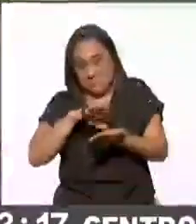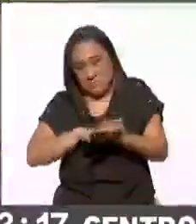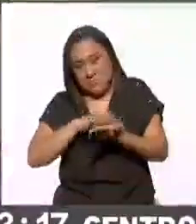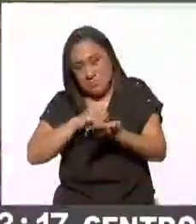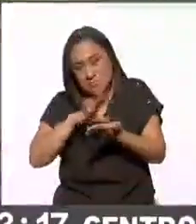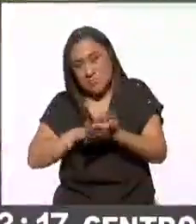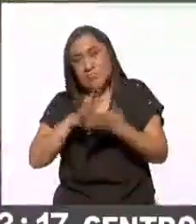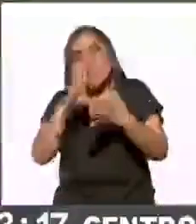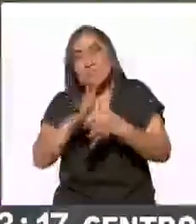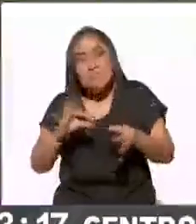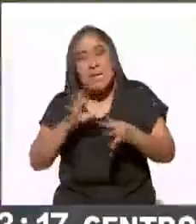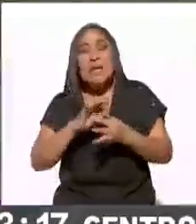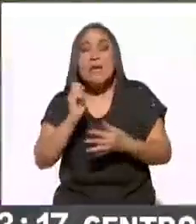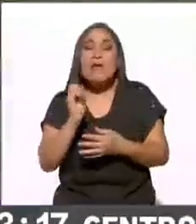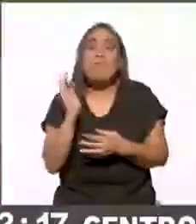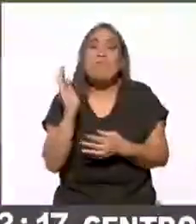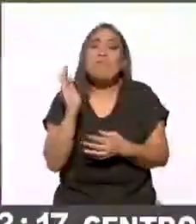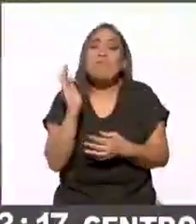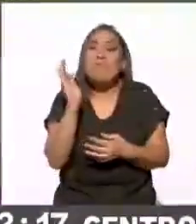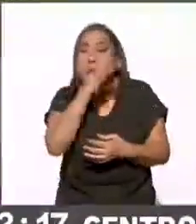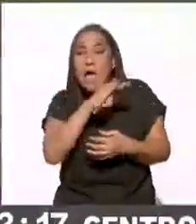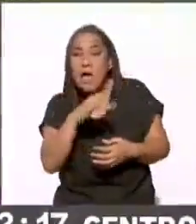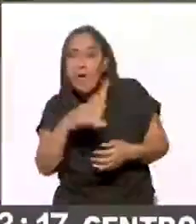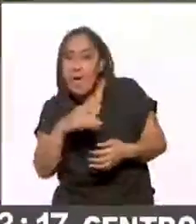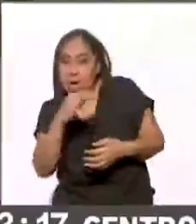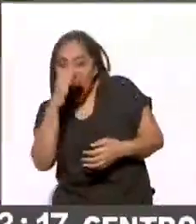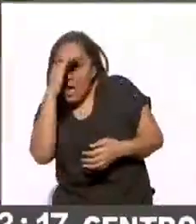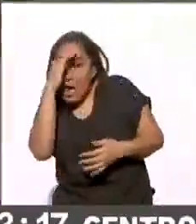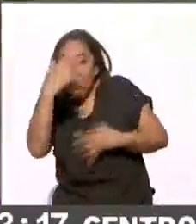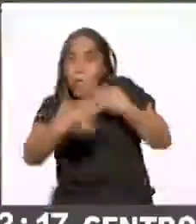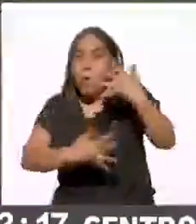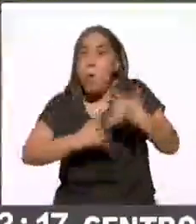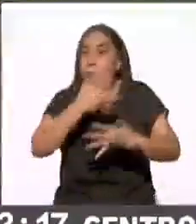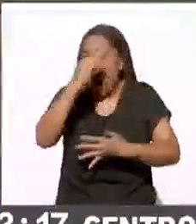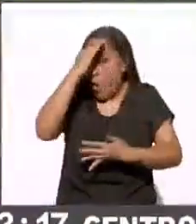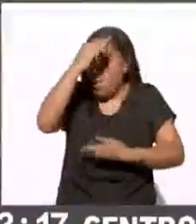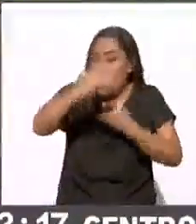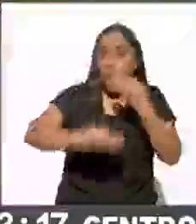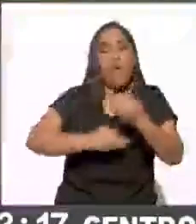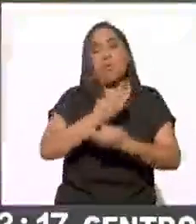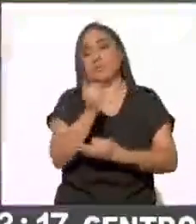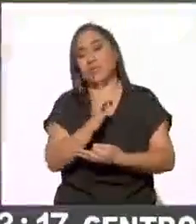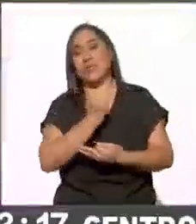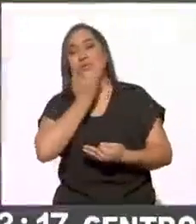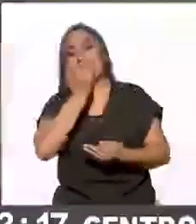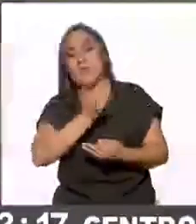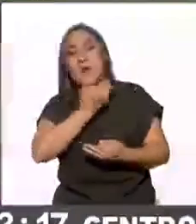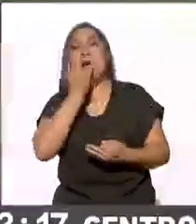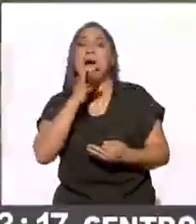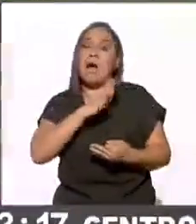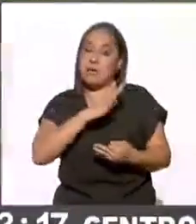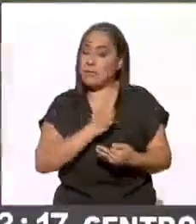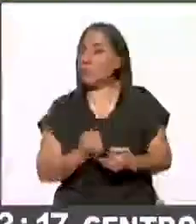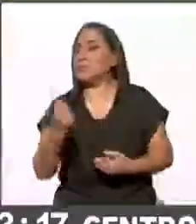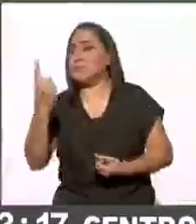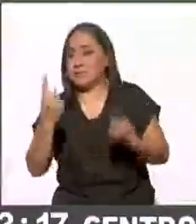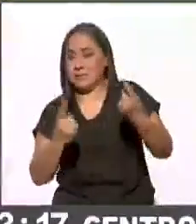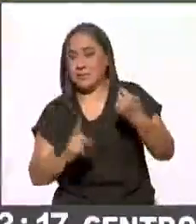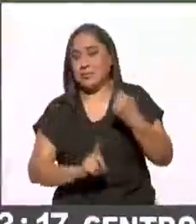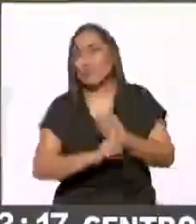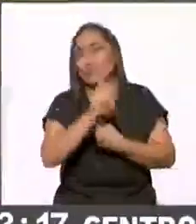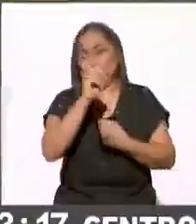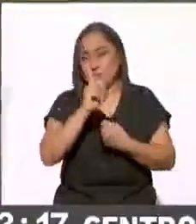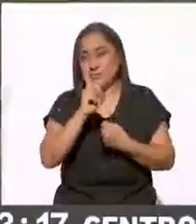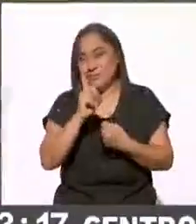de una falsa percepción de una violencia generalizada. Si bien hubo algunos puntos rojos, como se ha dado